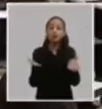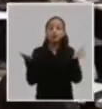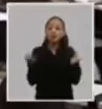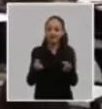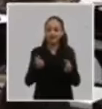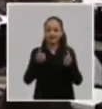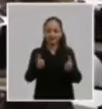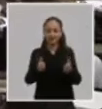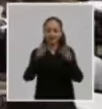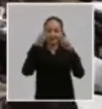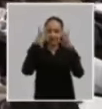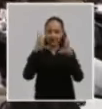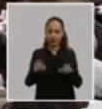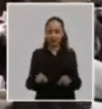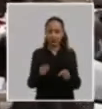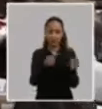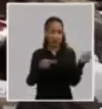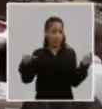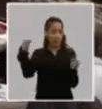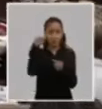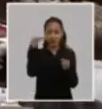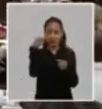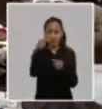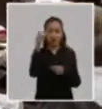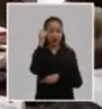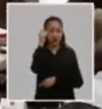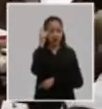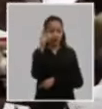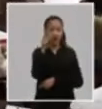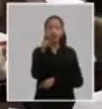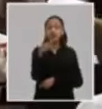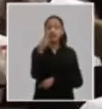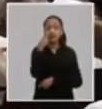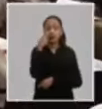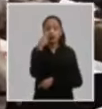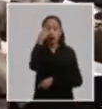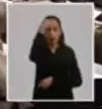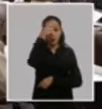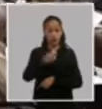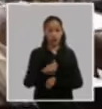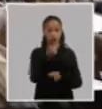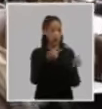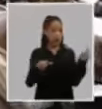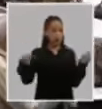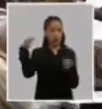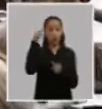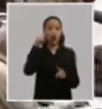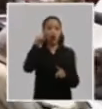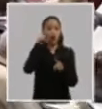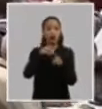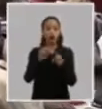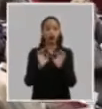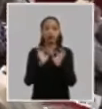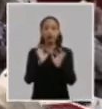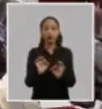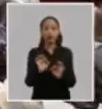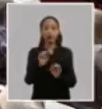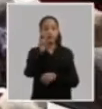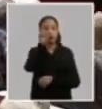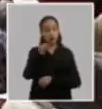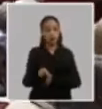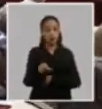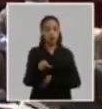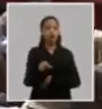entre los principios fundamentales se destaca el ser humano como objetivo principal y sujeto